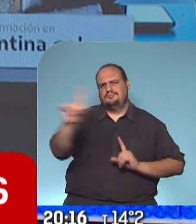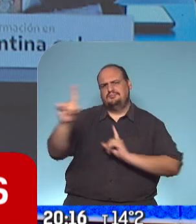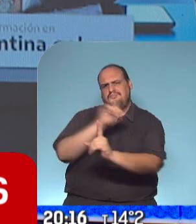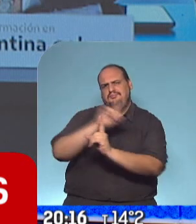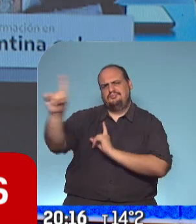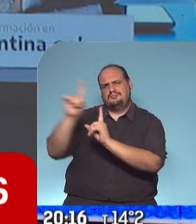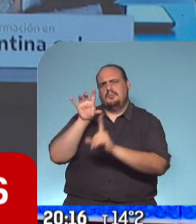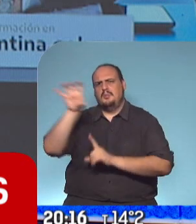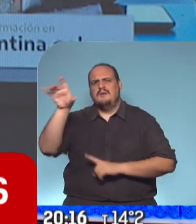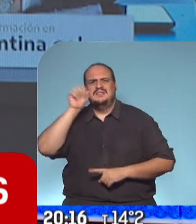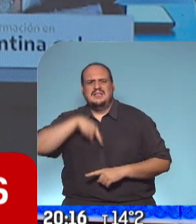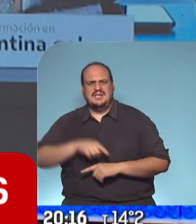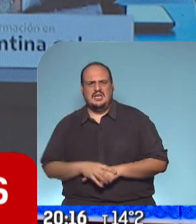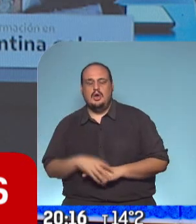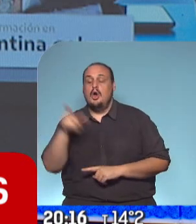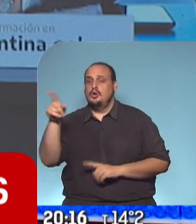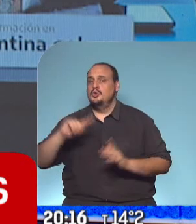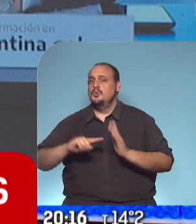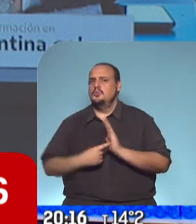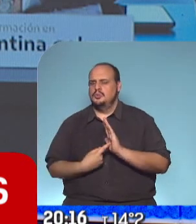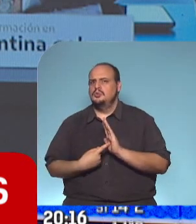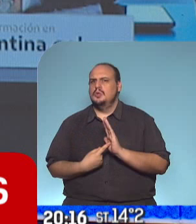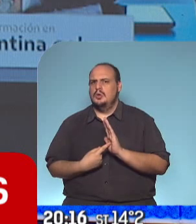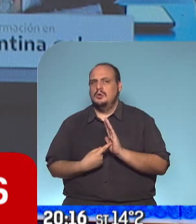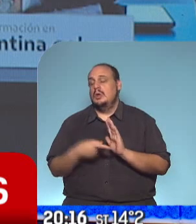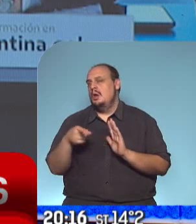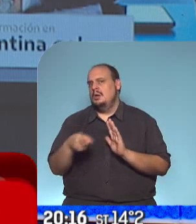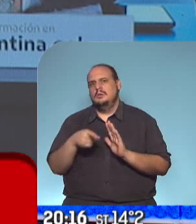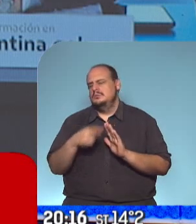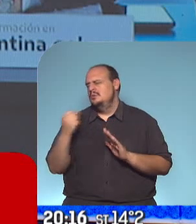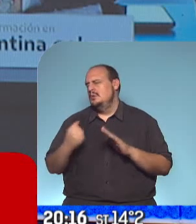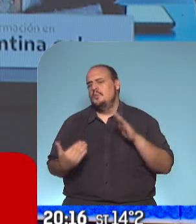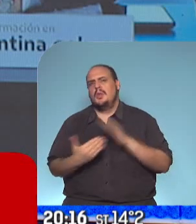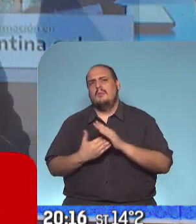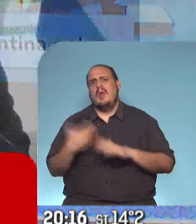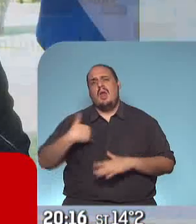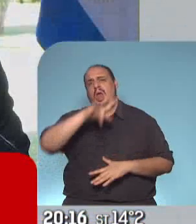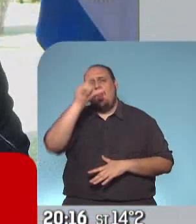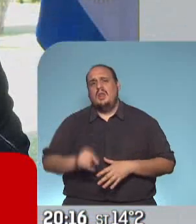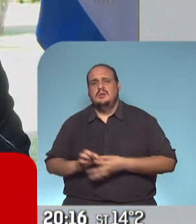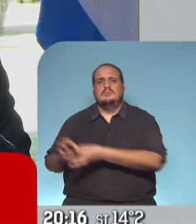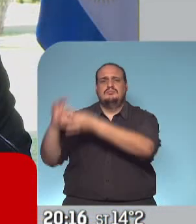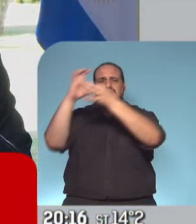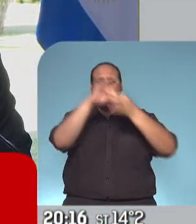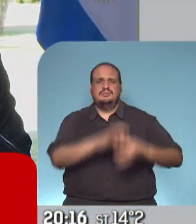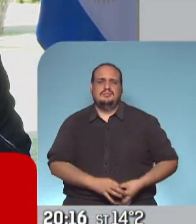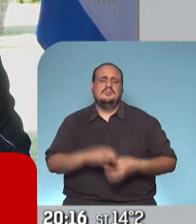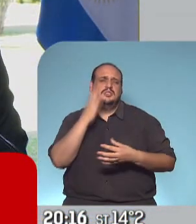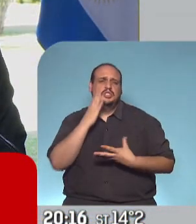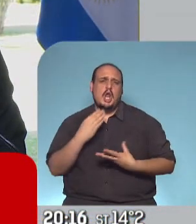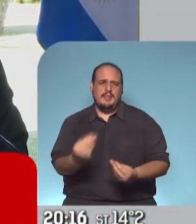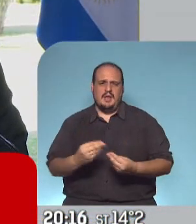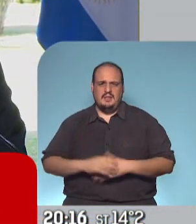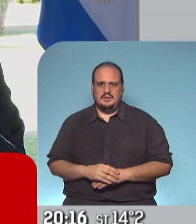terapistas a la provincia y lo destacó como un hecho que tiene que ser imprescindible para la unidad y para la solidaridad de la Argentina que viene. Bien,